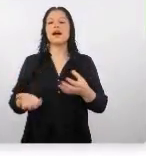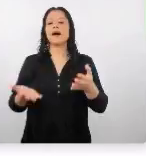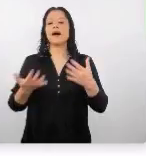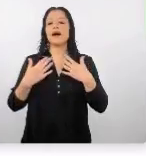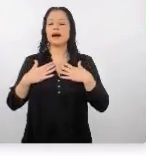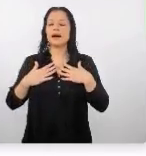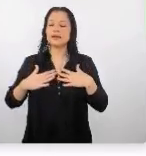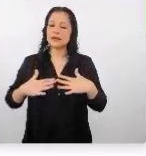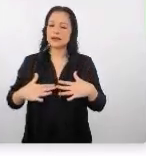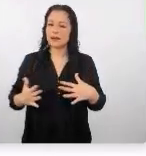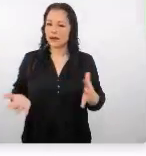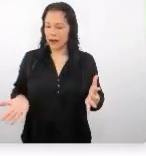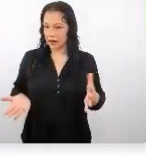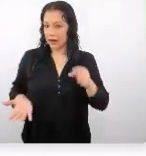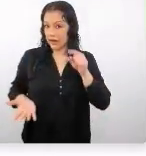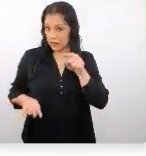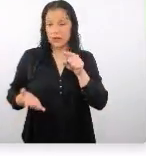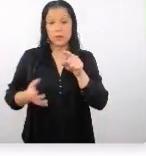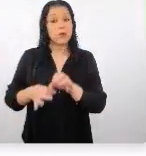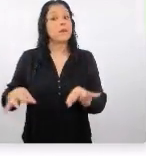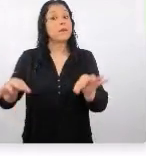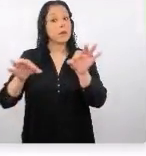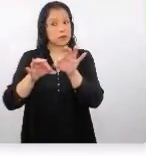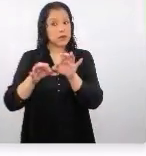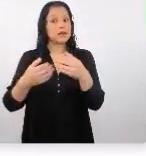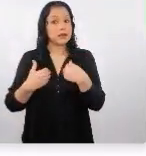relajan con eso entonces es algo muy importante